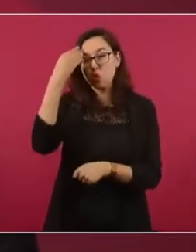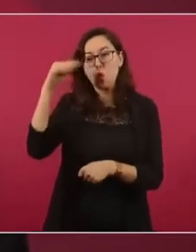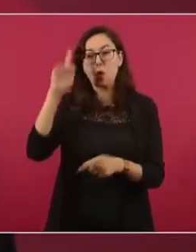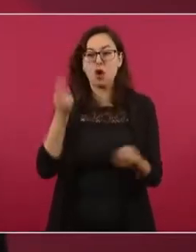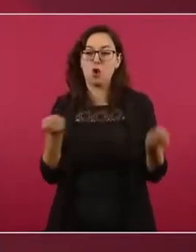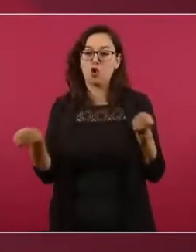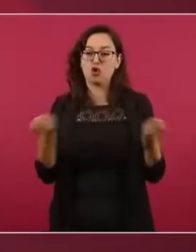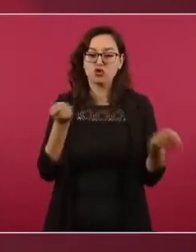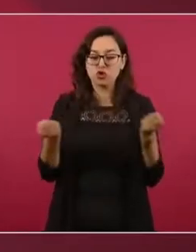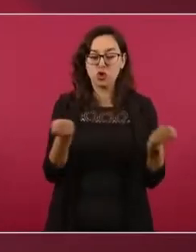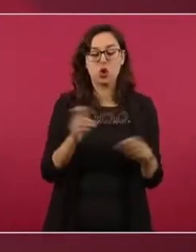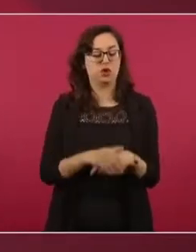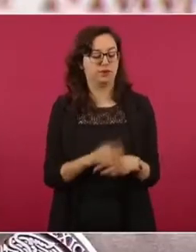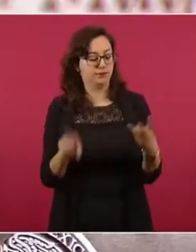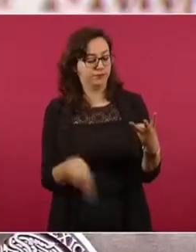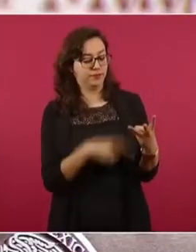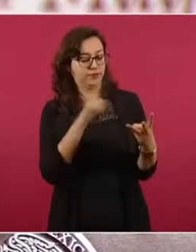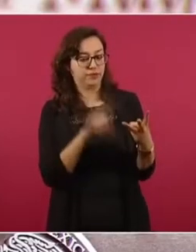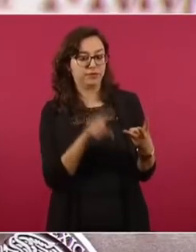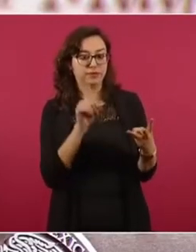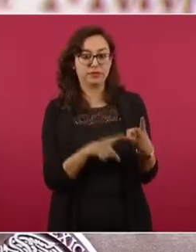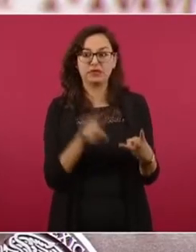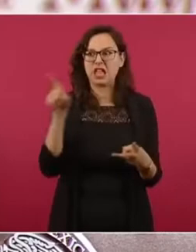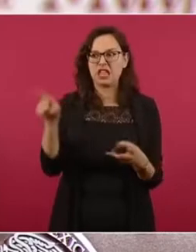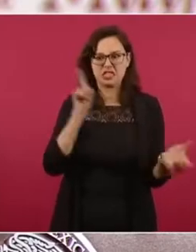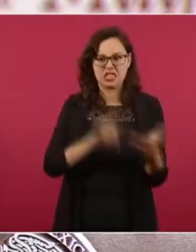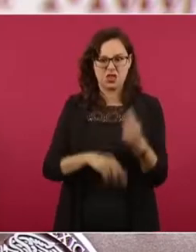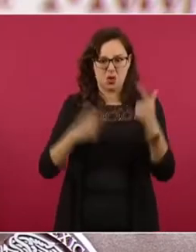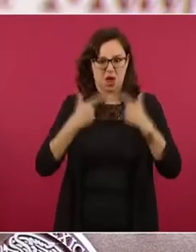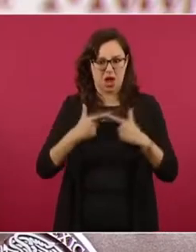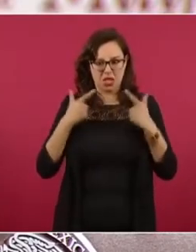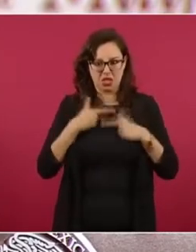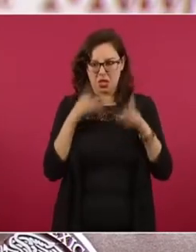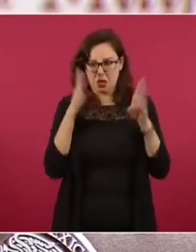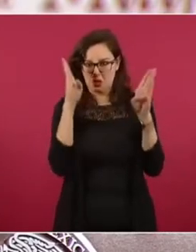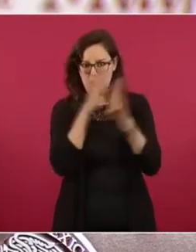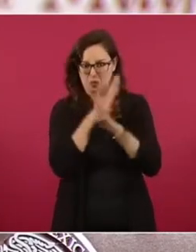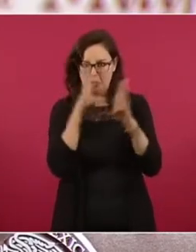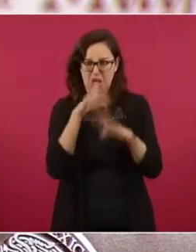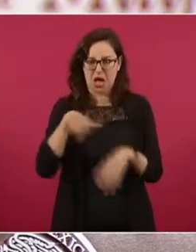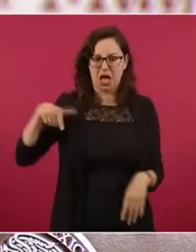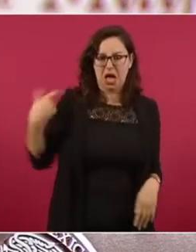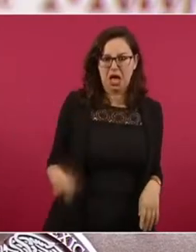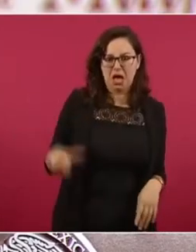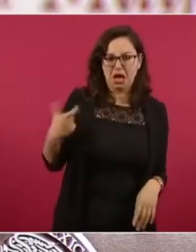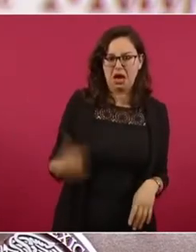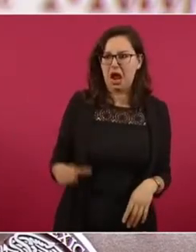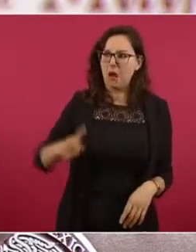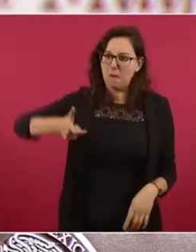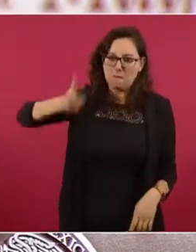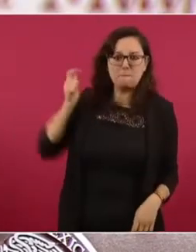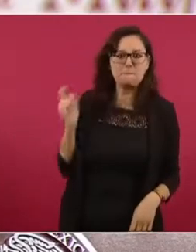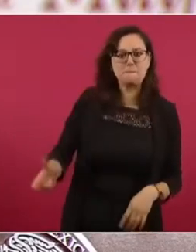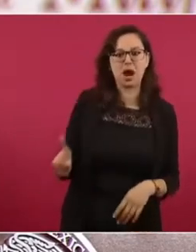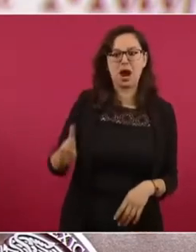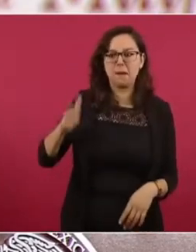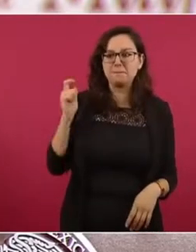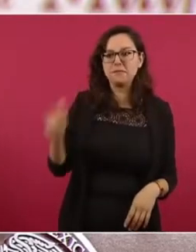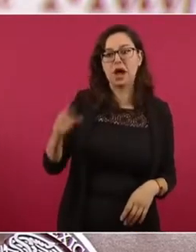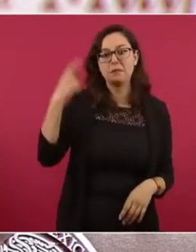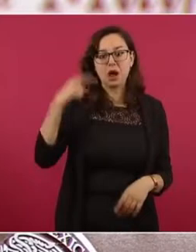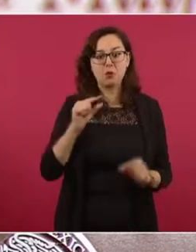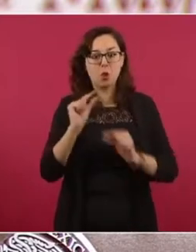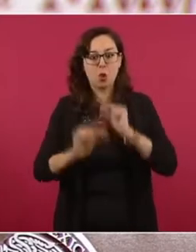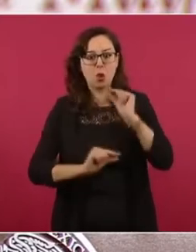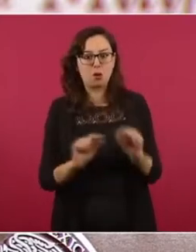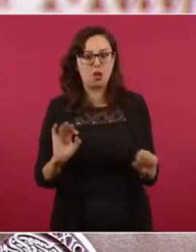Dicen que es una estrategia para atraer agentes comunistas que cuestan fortunas de las que carecemos para infiltrar ideas.